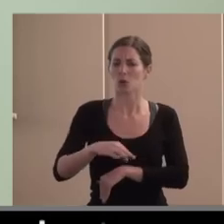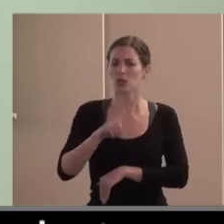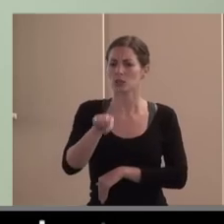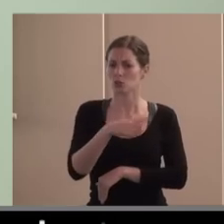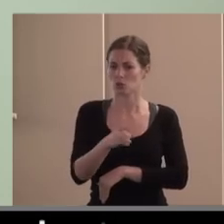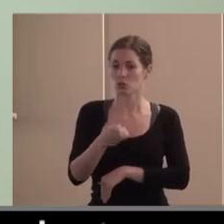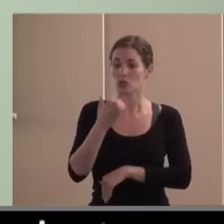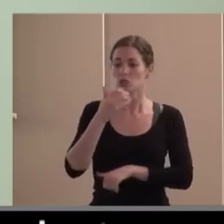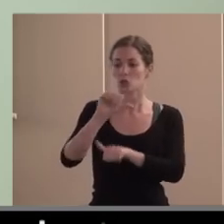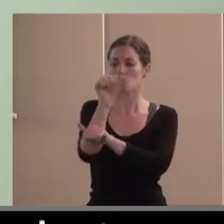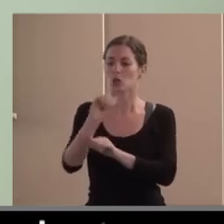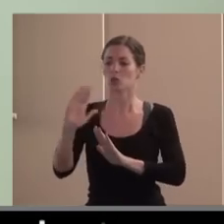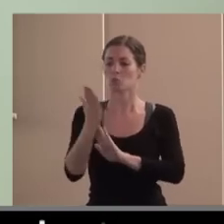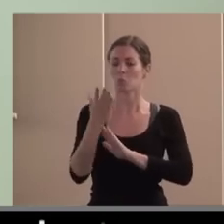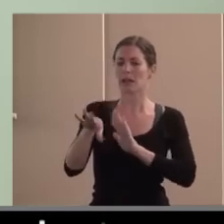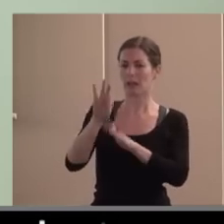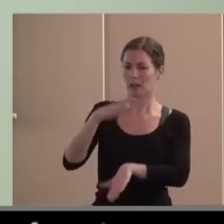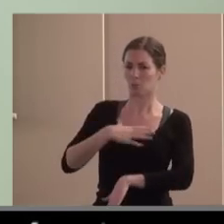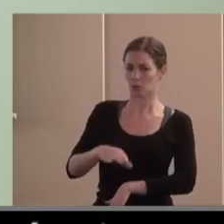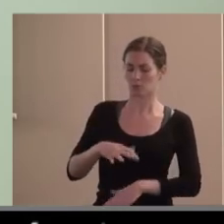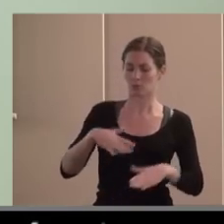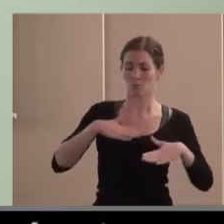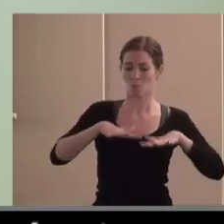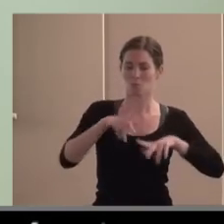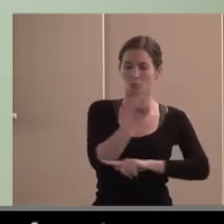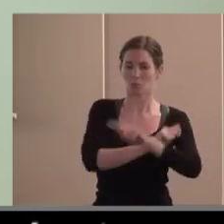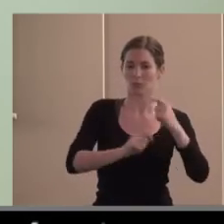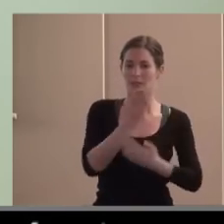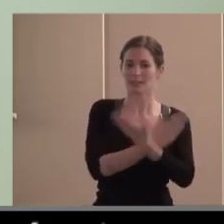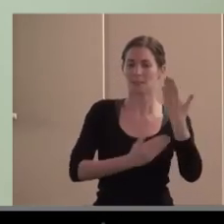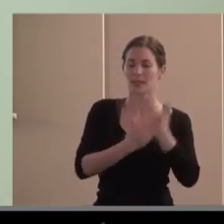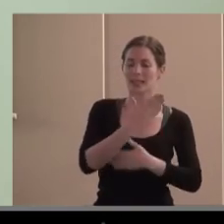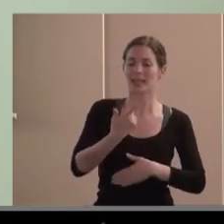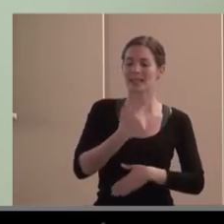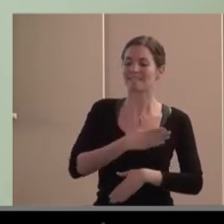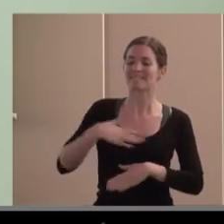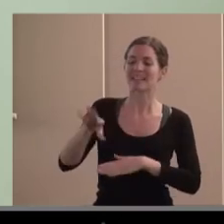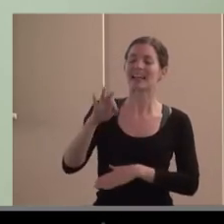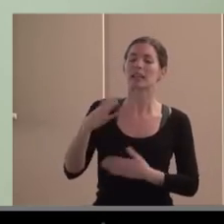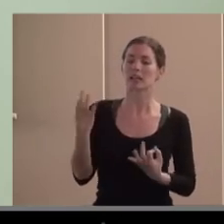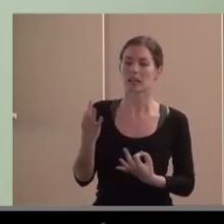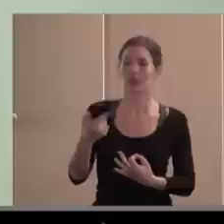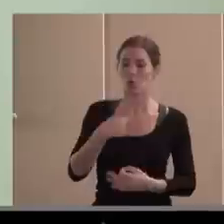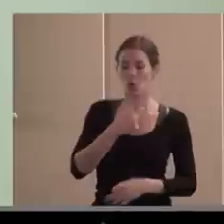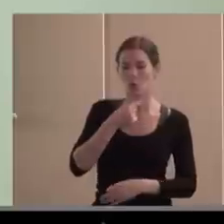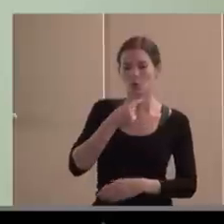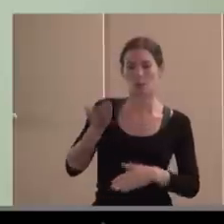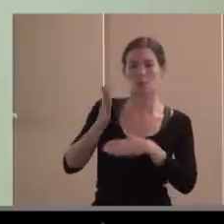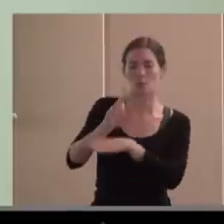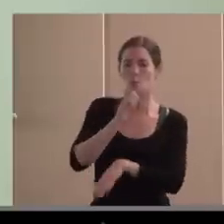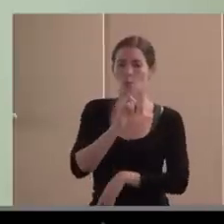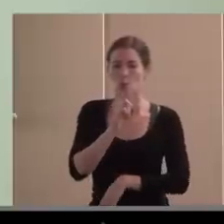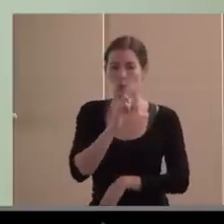social de la discapacidad? ¿Cómo quiere comparecer socialmente? ¿Cómo le gustaría si le dieran a dibujar su